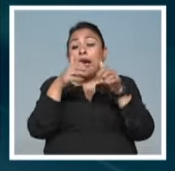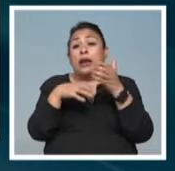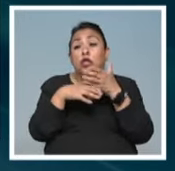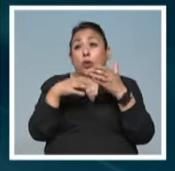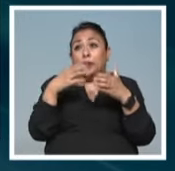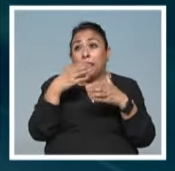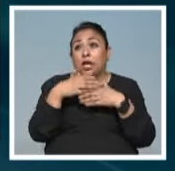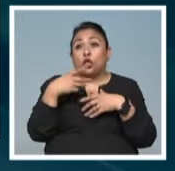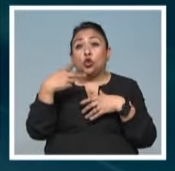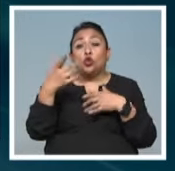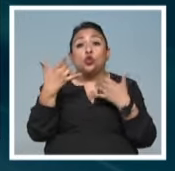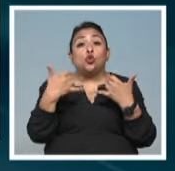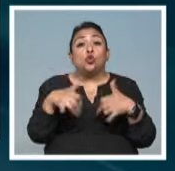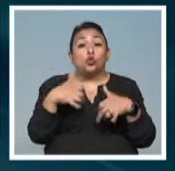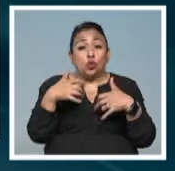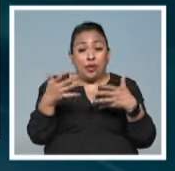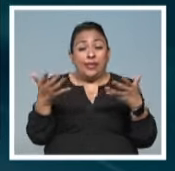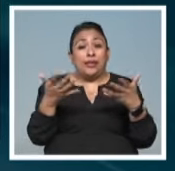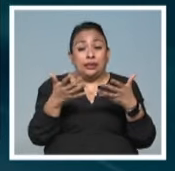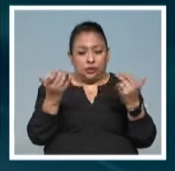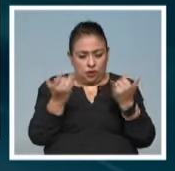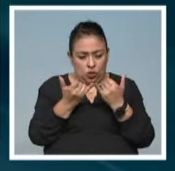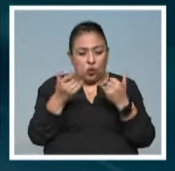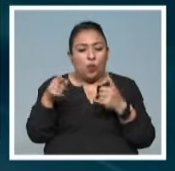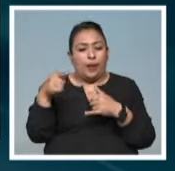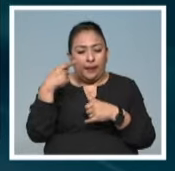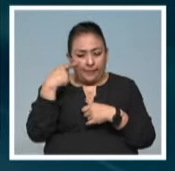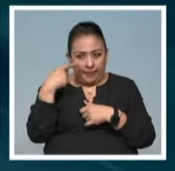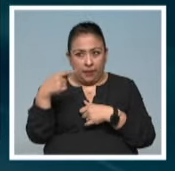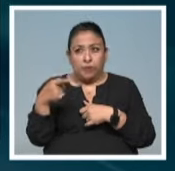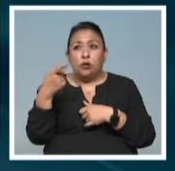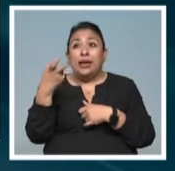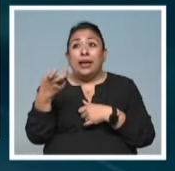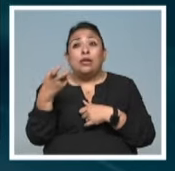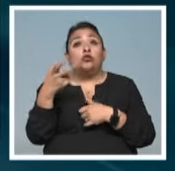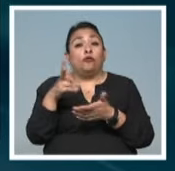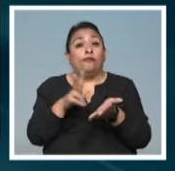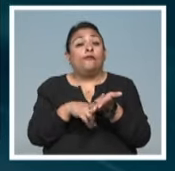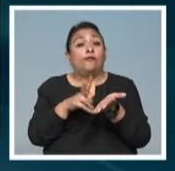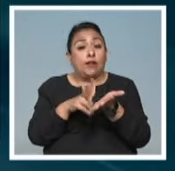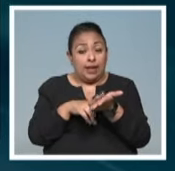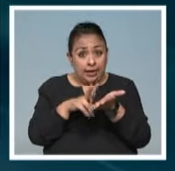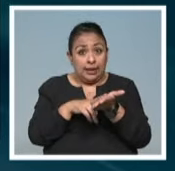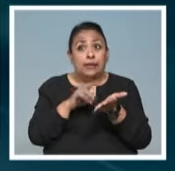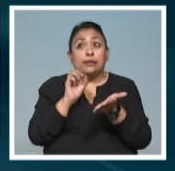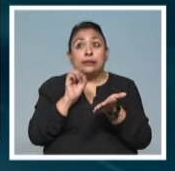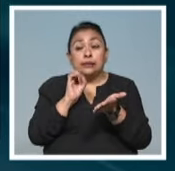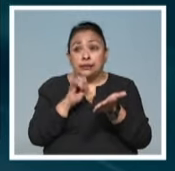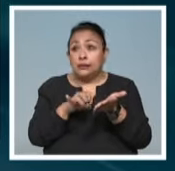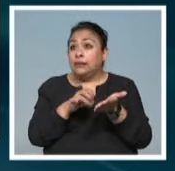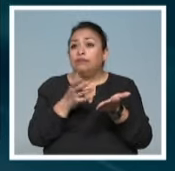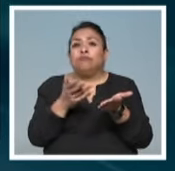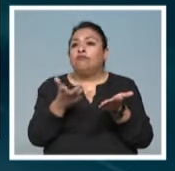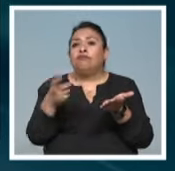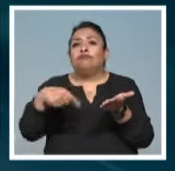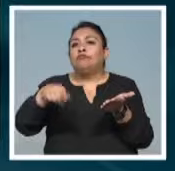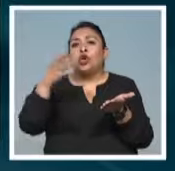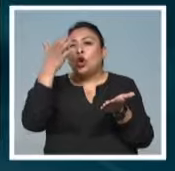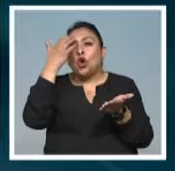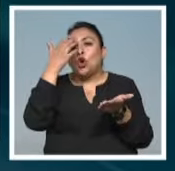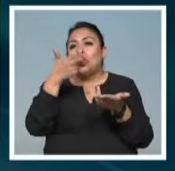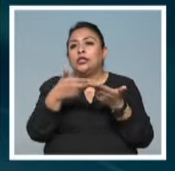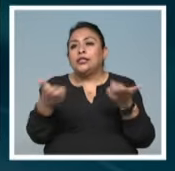donde hizo sus propios juguetes, también está aquí, que es una parte muy valiosa porque nadie la conoce.